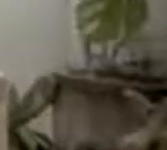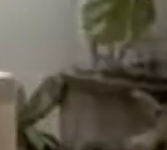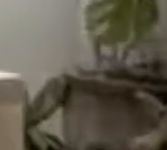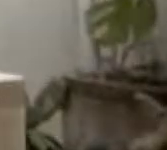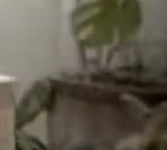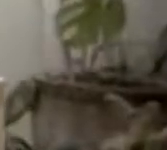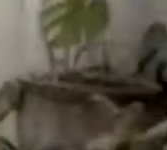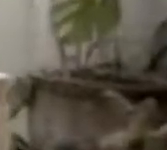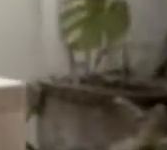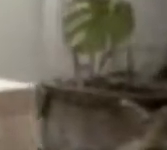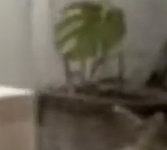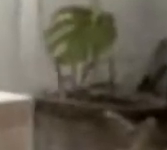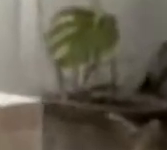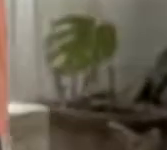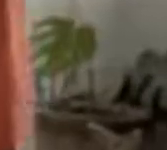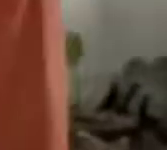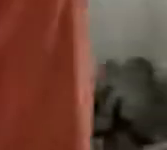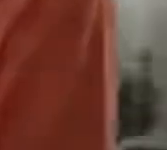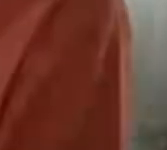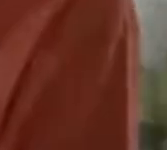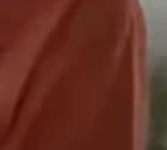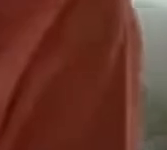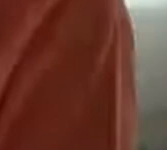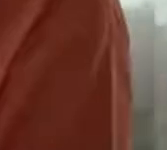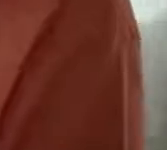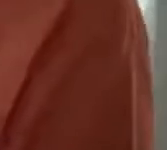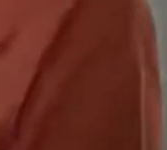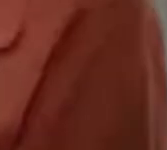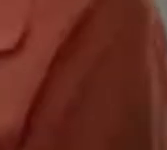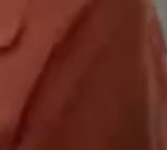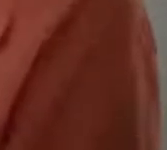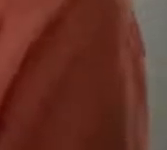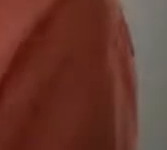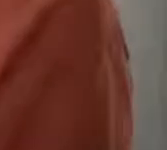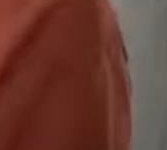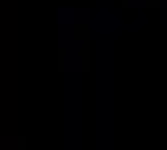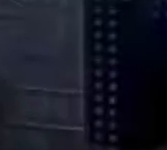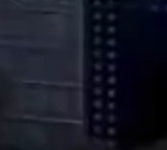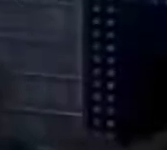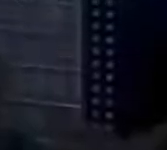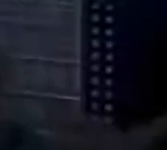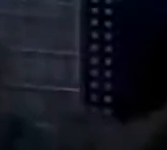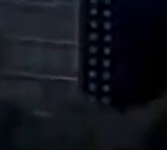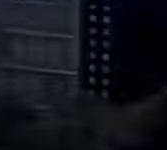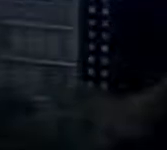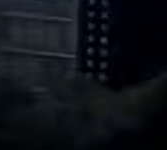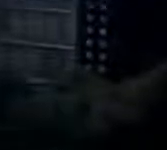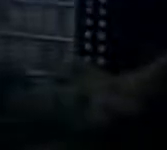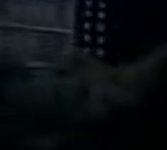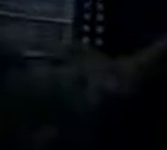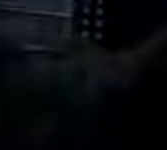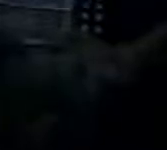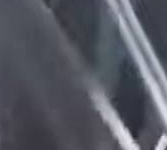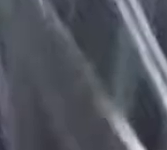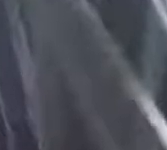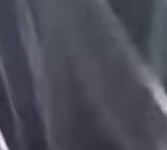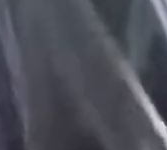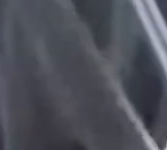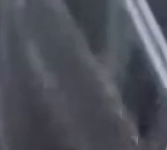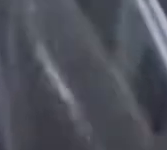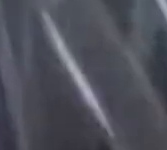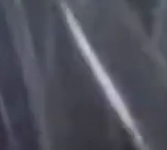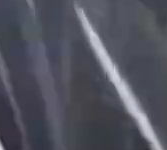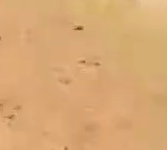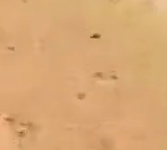México. Es momento de comenzar la evolución mexicana. Movimiento Ciudadano. Tenemos que pensar en México. Un